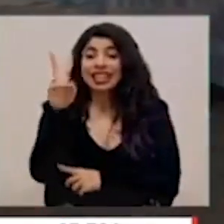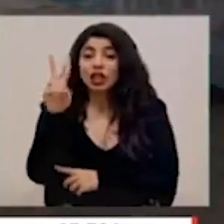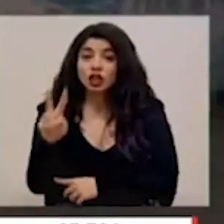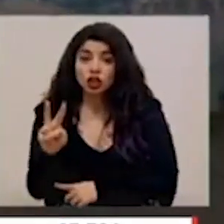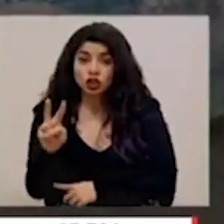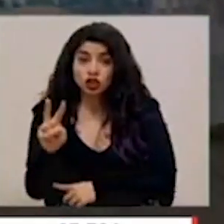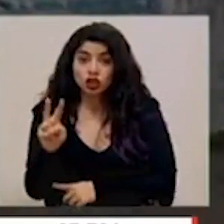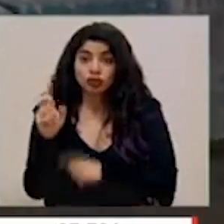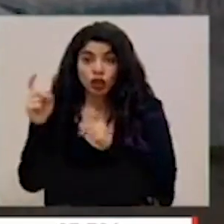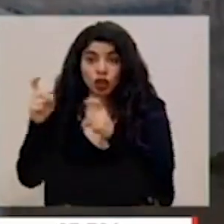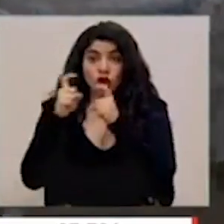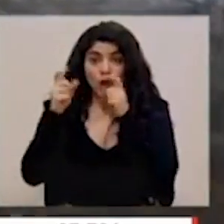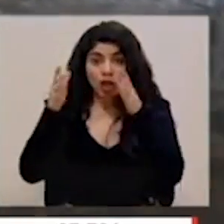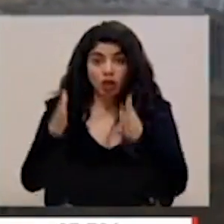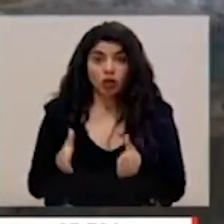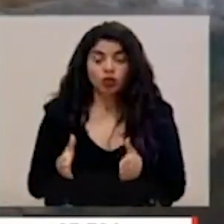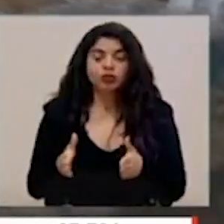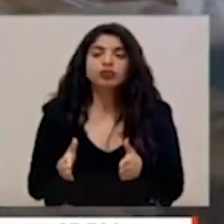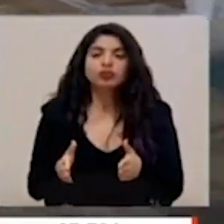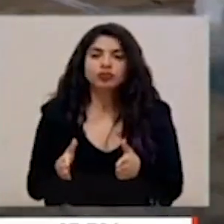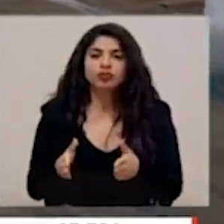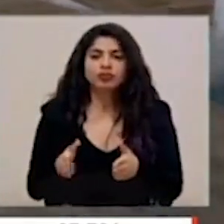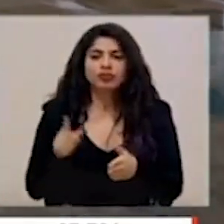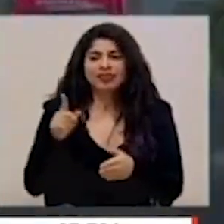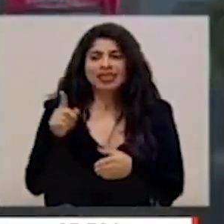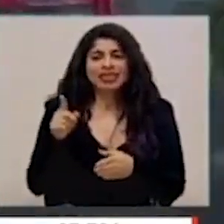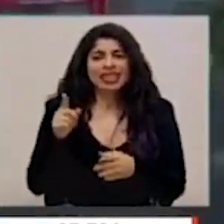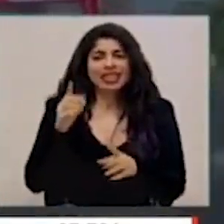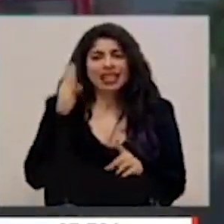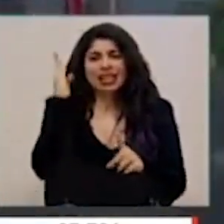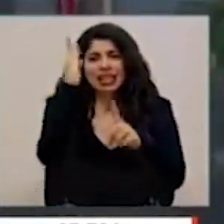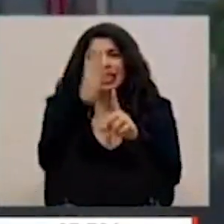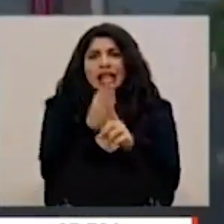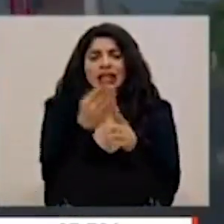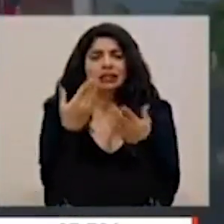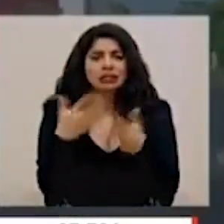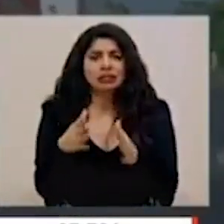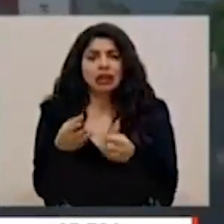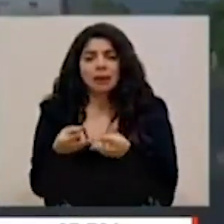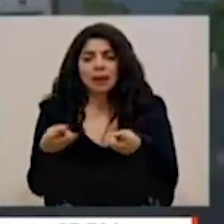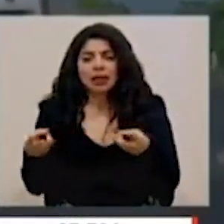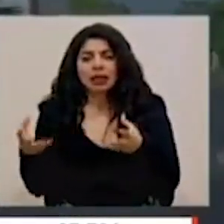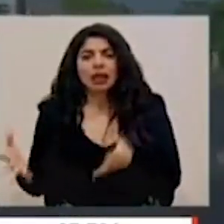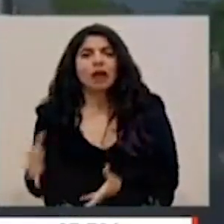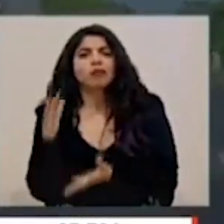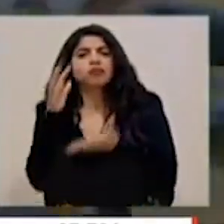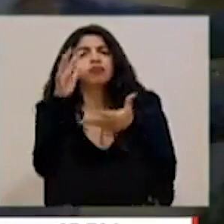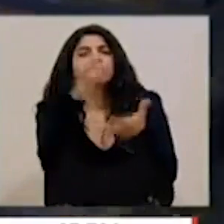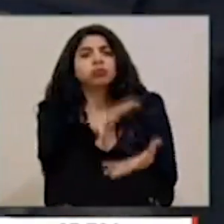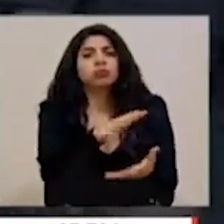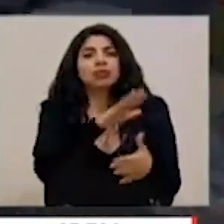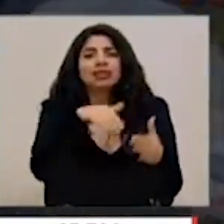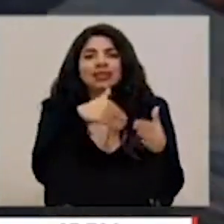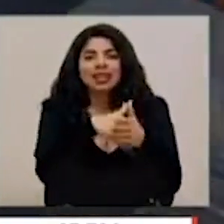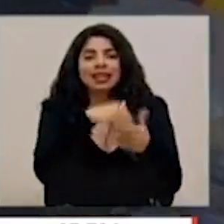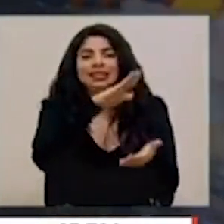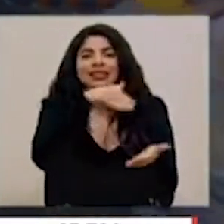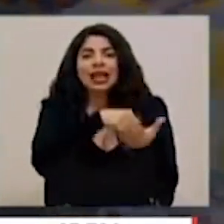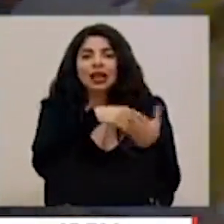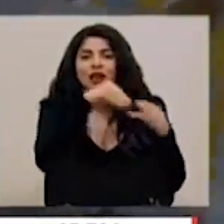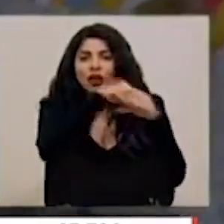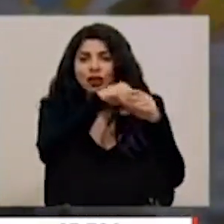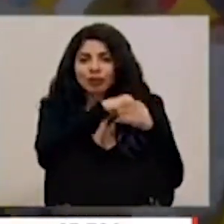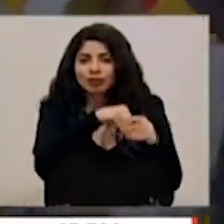72 donantes directamente hicieron un aporte en especie en el centro de acopio. Todo esto